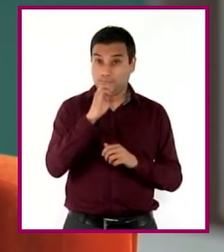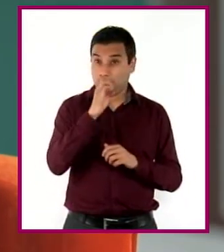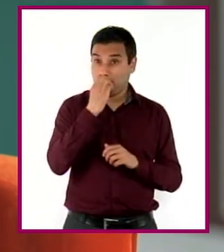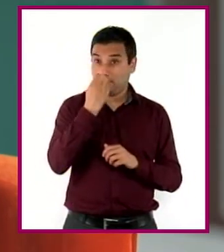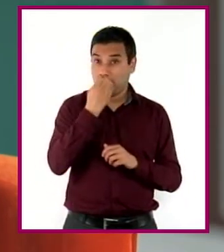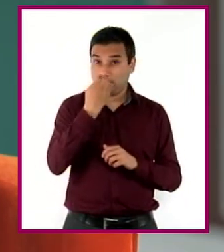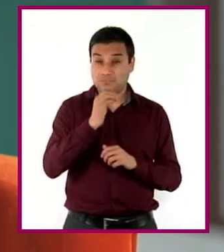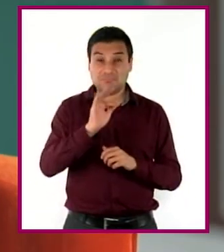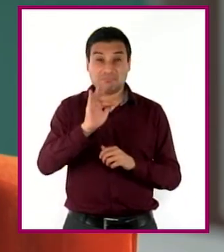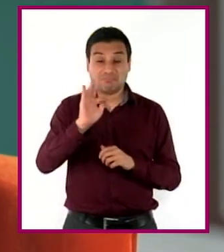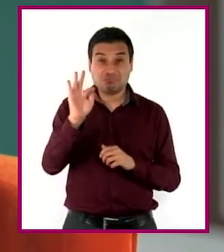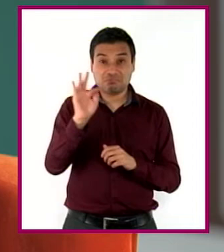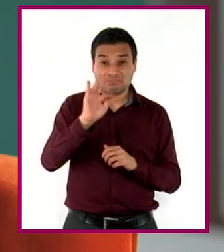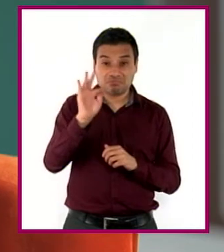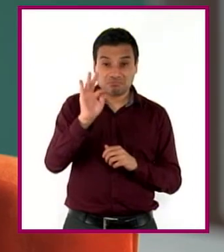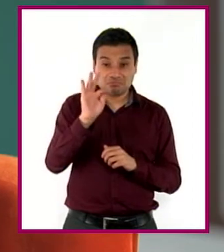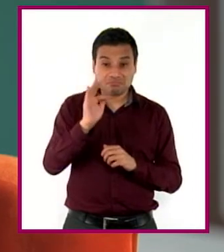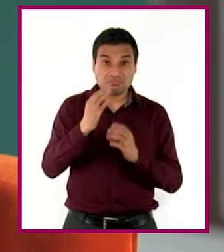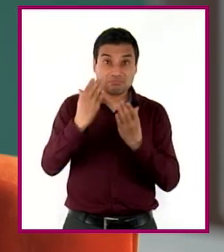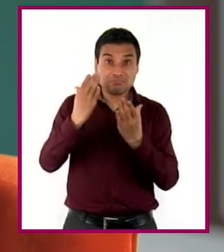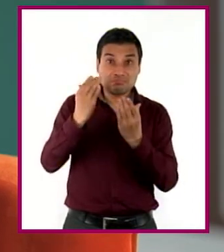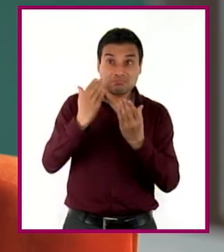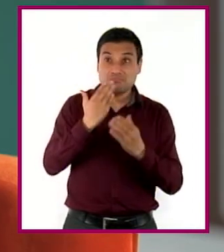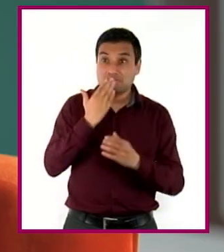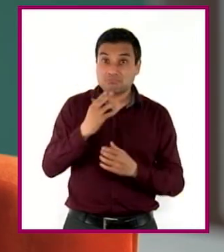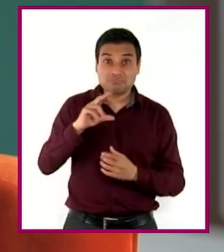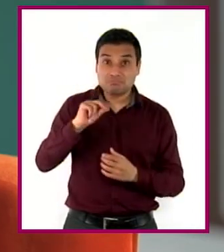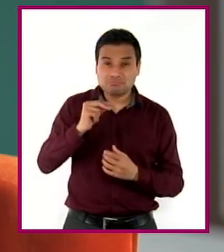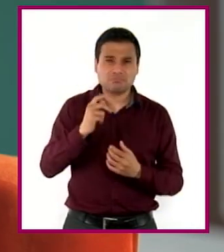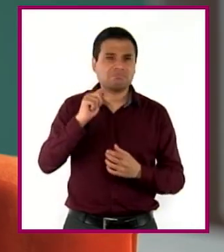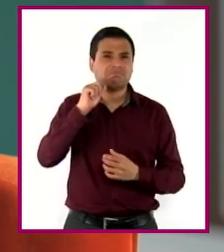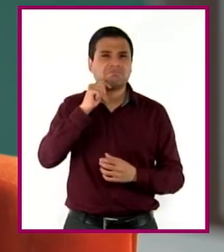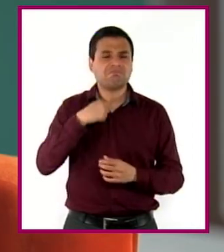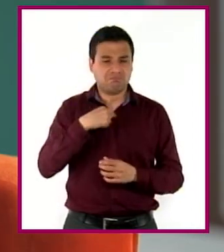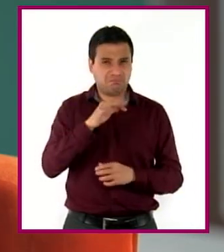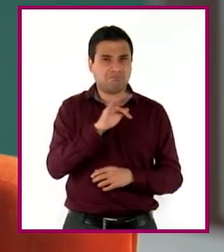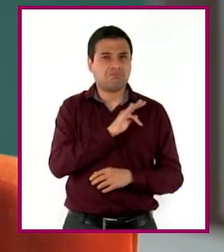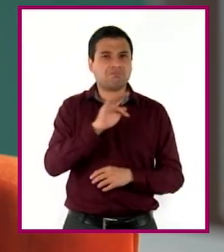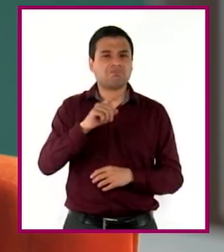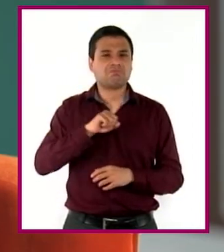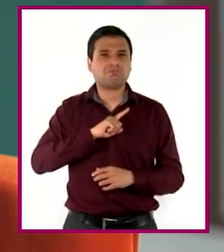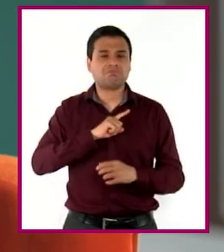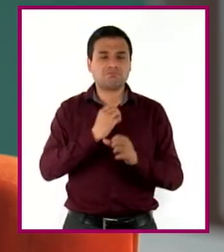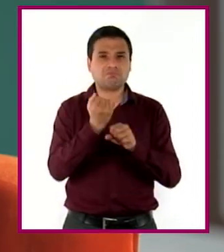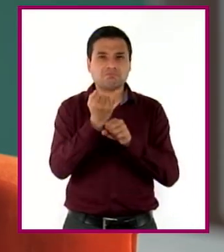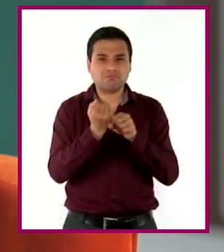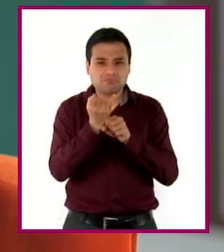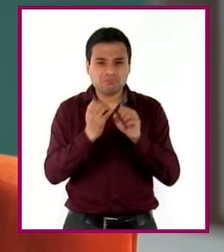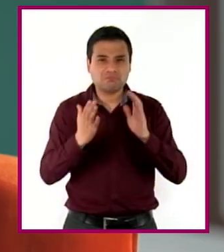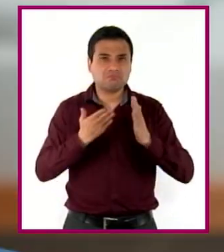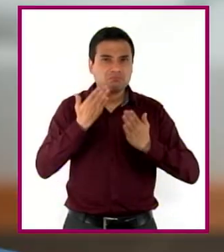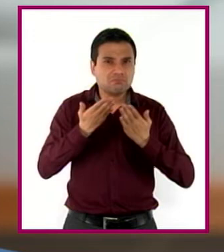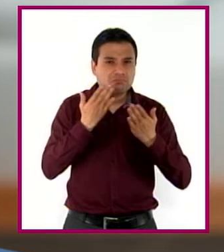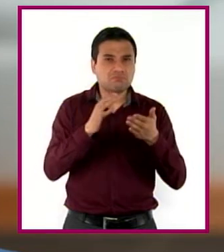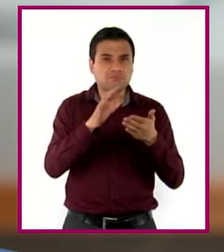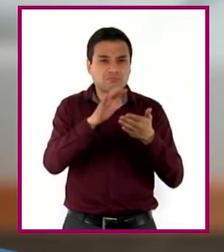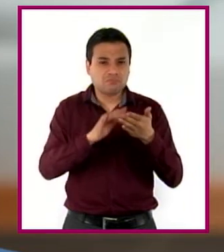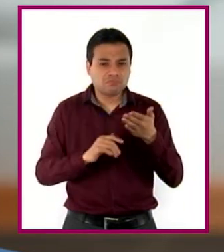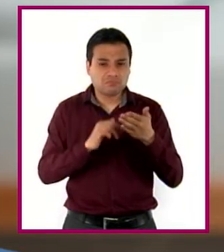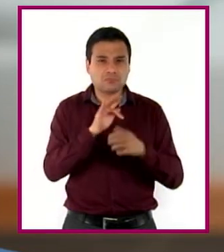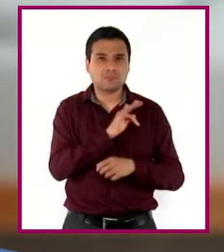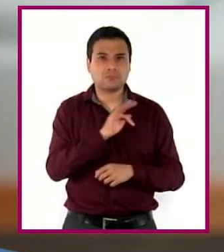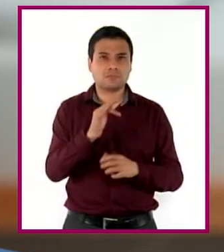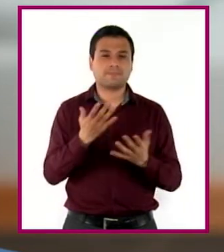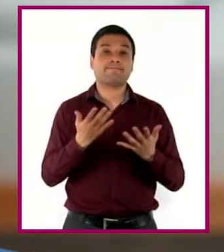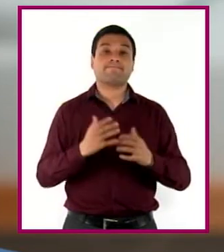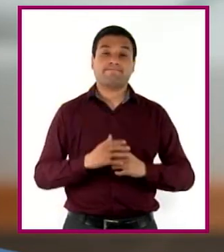puede ofrecerte todas las herramientas, tú puedes de todos modos buscarlas por otro lado, investigar, leer. Quizá